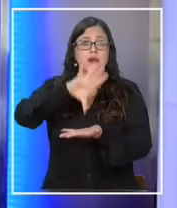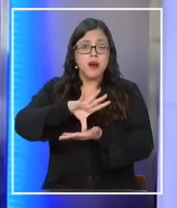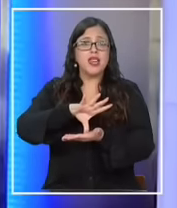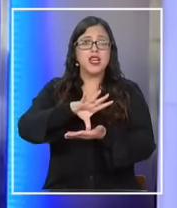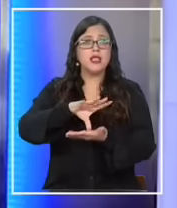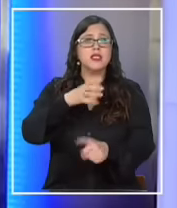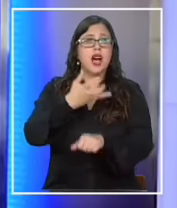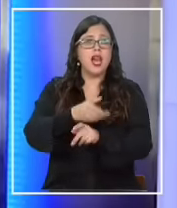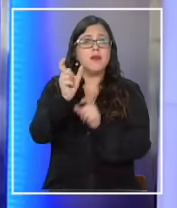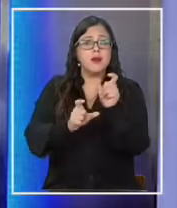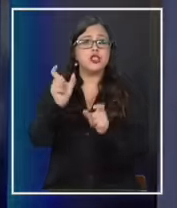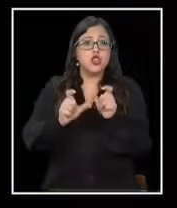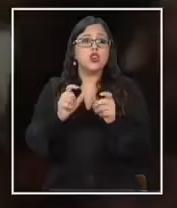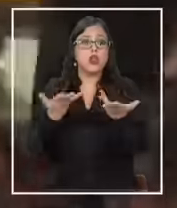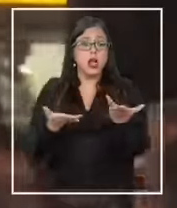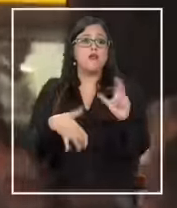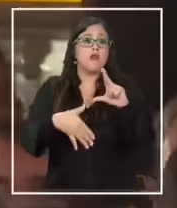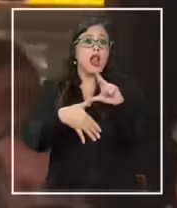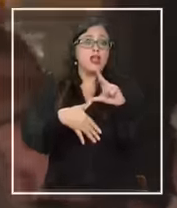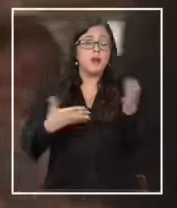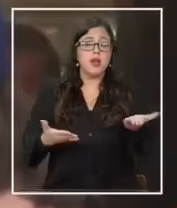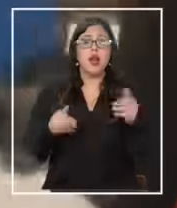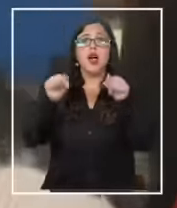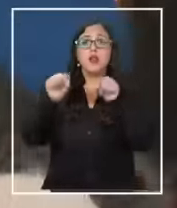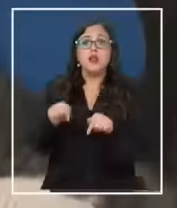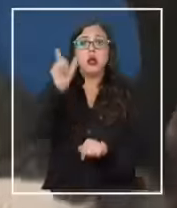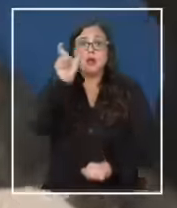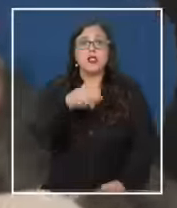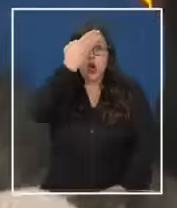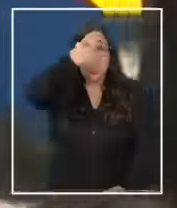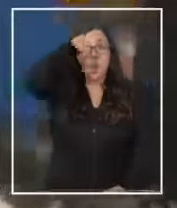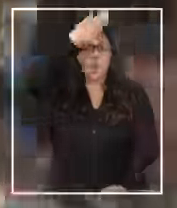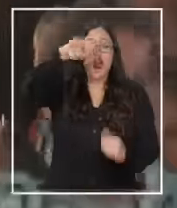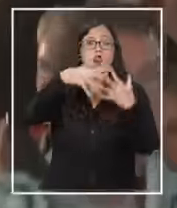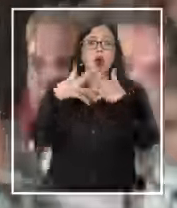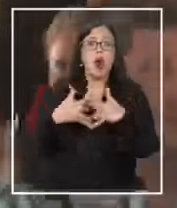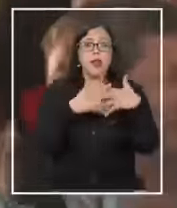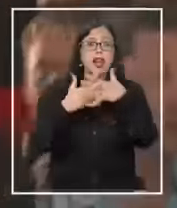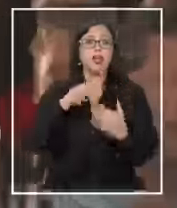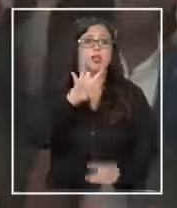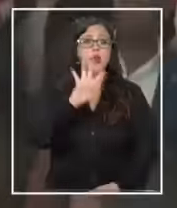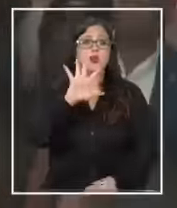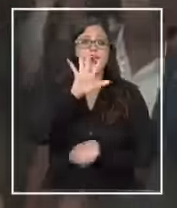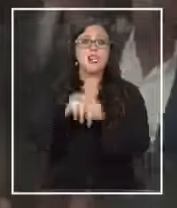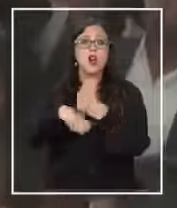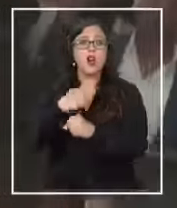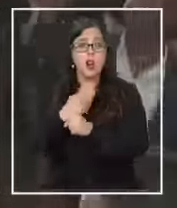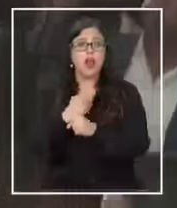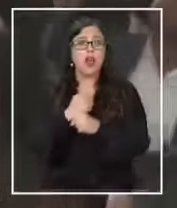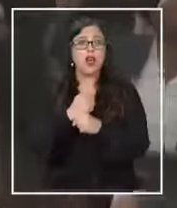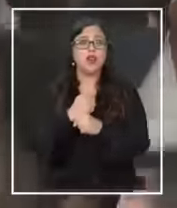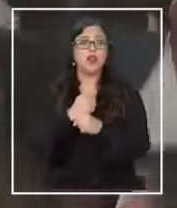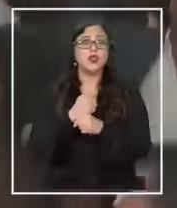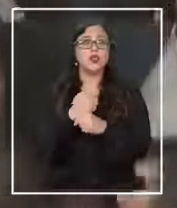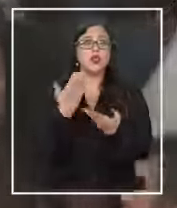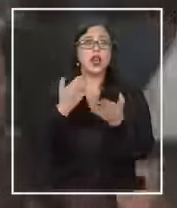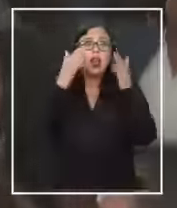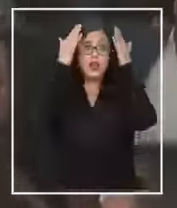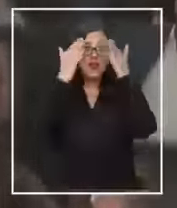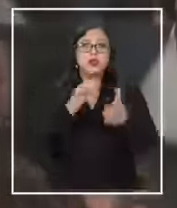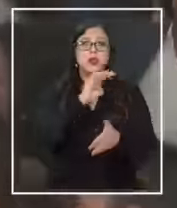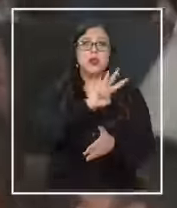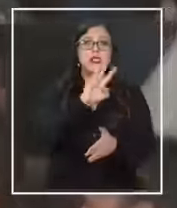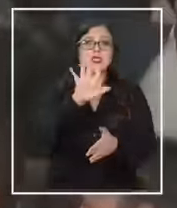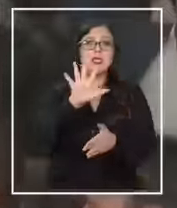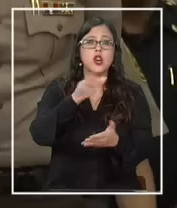compuesto por hispanos. Y es por eso que este cubano americano de 45 años le apunta a esos 35 millones de votantes